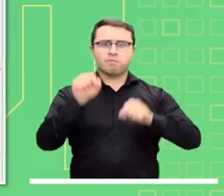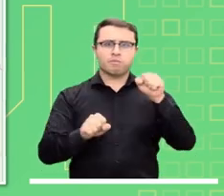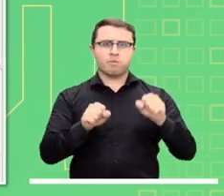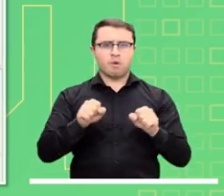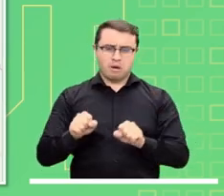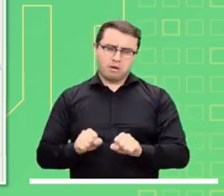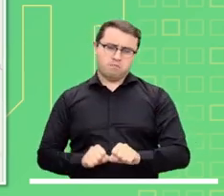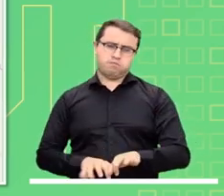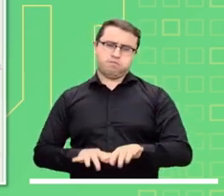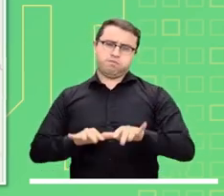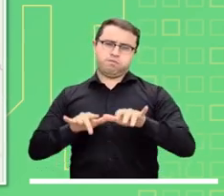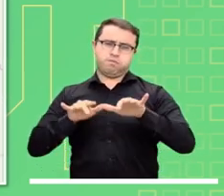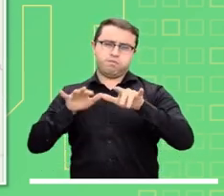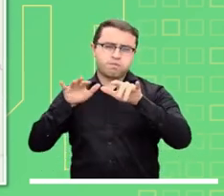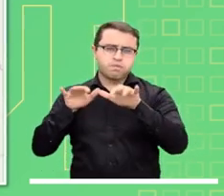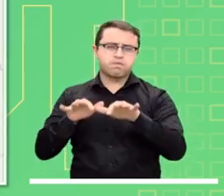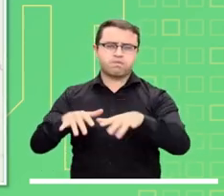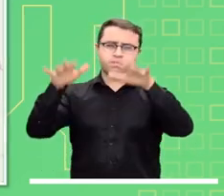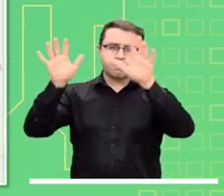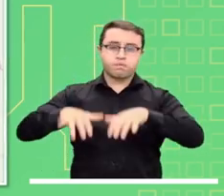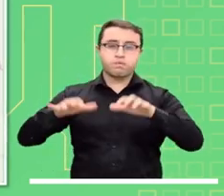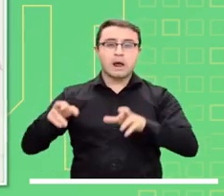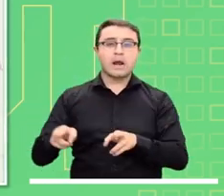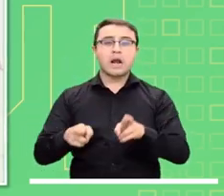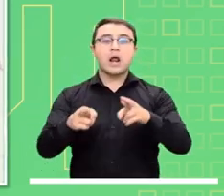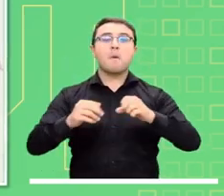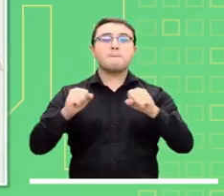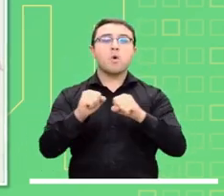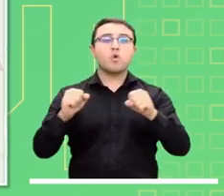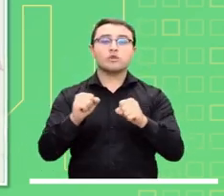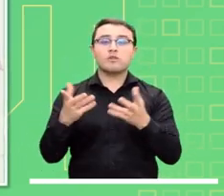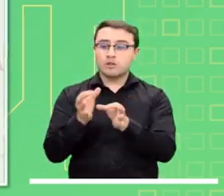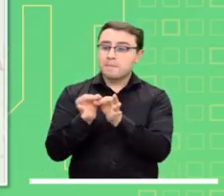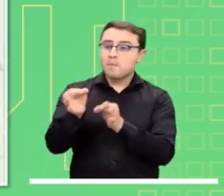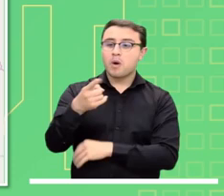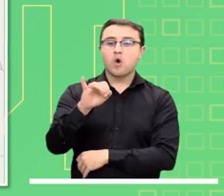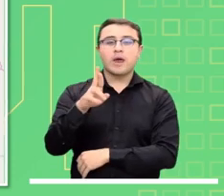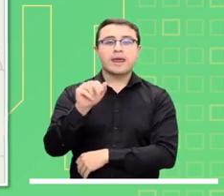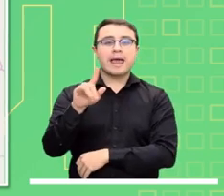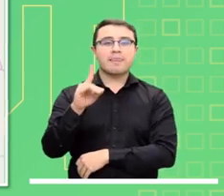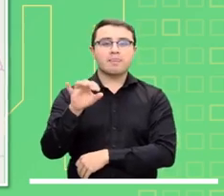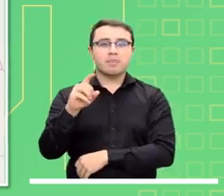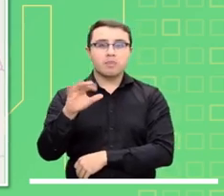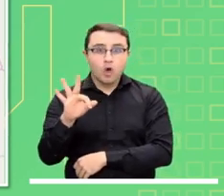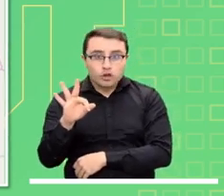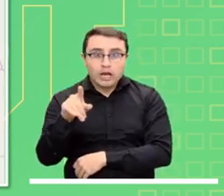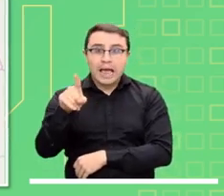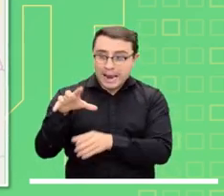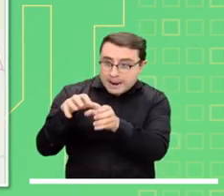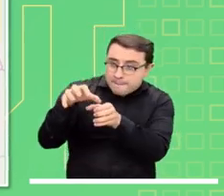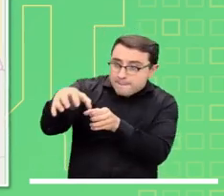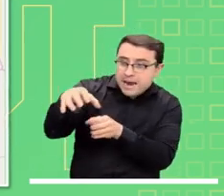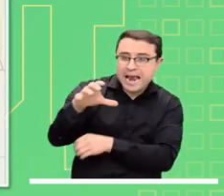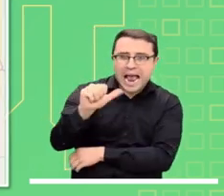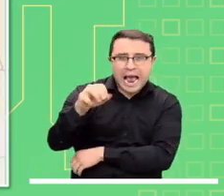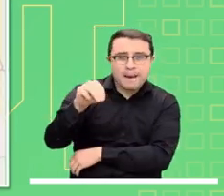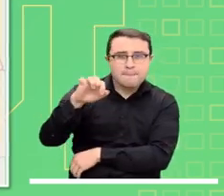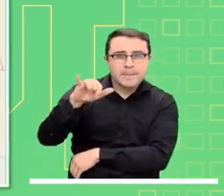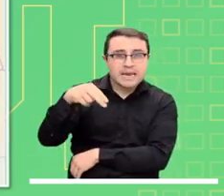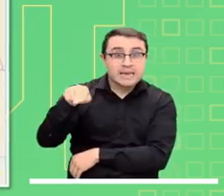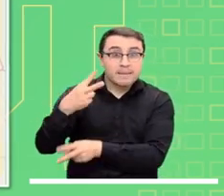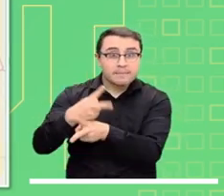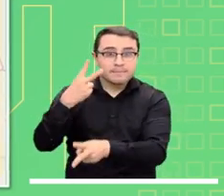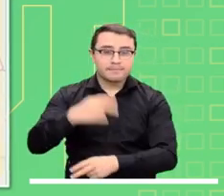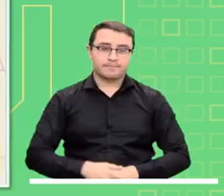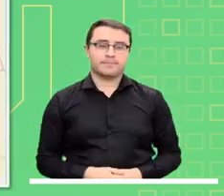Sucio, Bebaramá y sus afluentes en Antioquia. Probabilidad de afectaciones en Girardot debido a los altos niveles registrados en el río